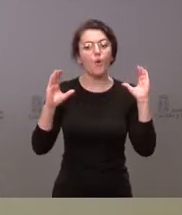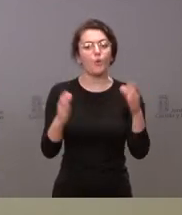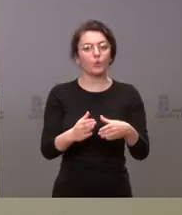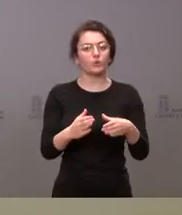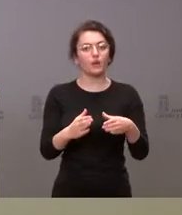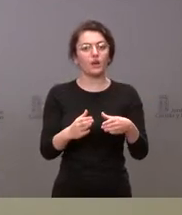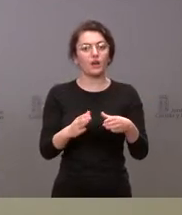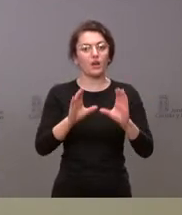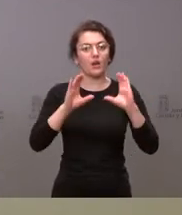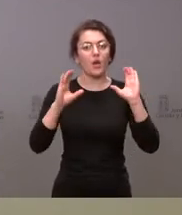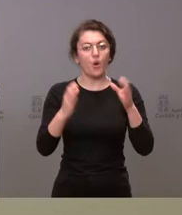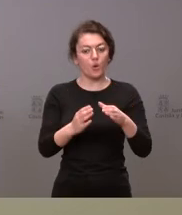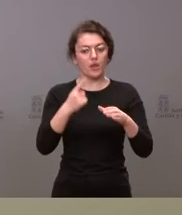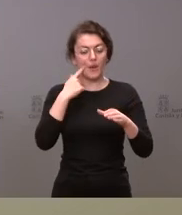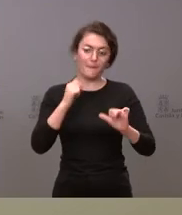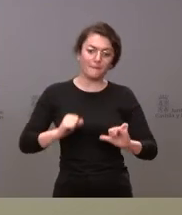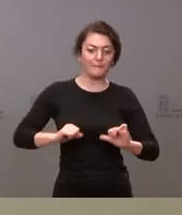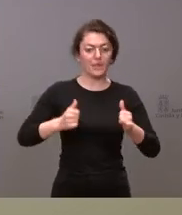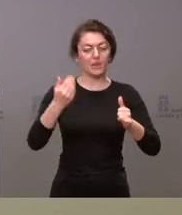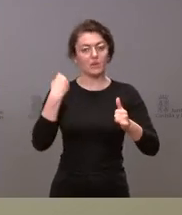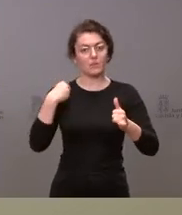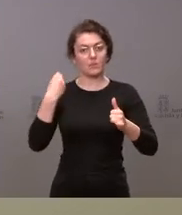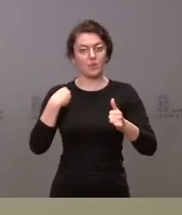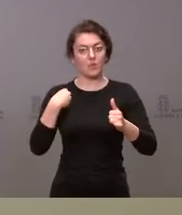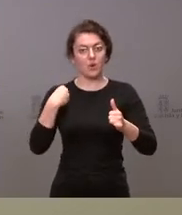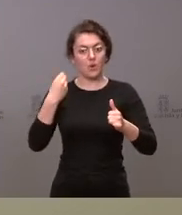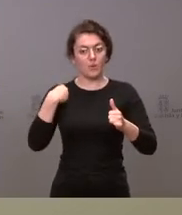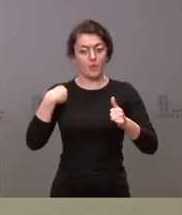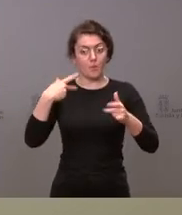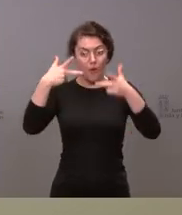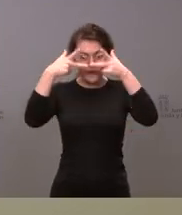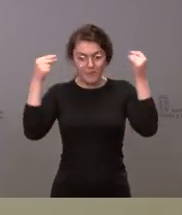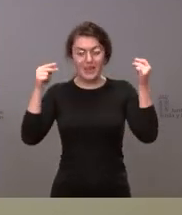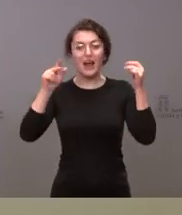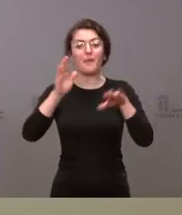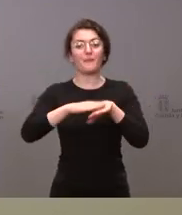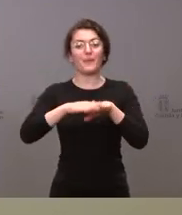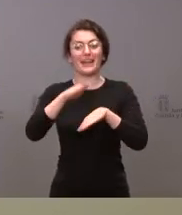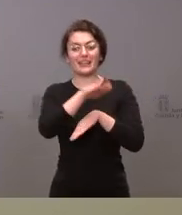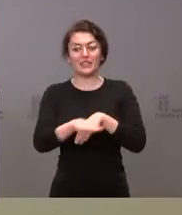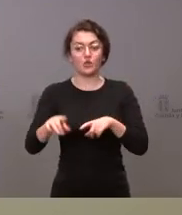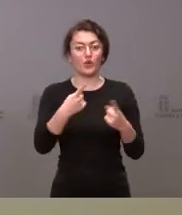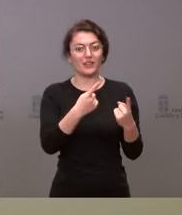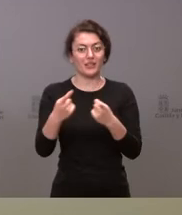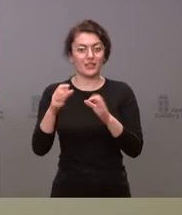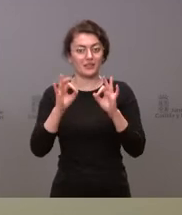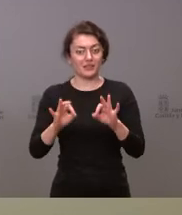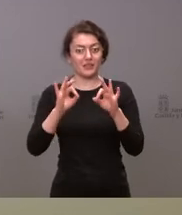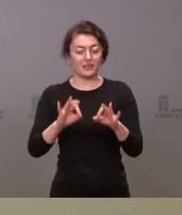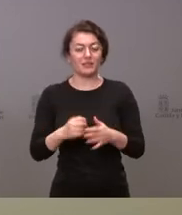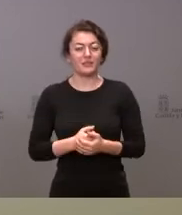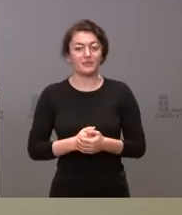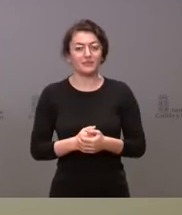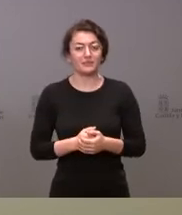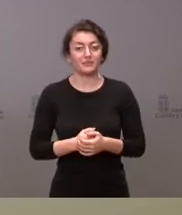ponga en marcha esta enfermera a los niños con necesidades especiales y por otra parte quería